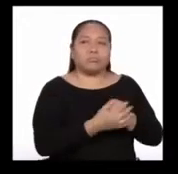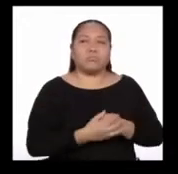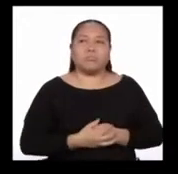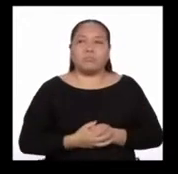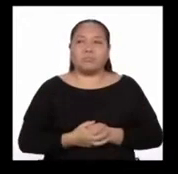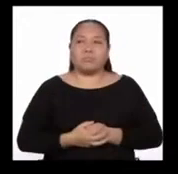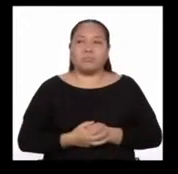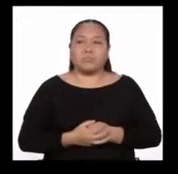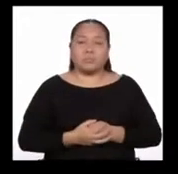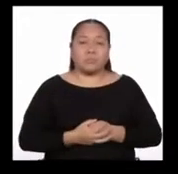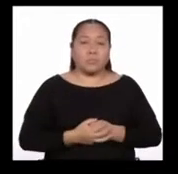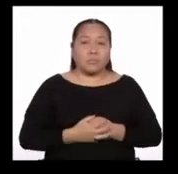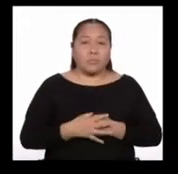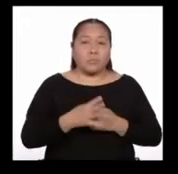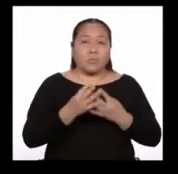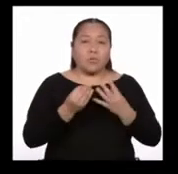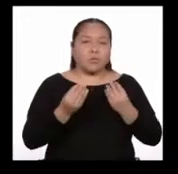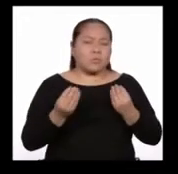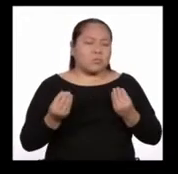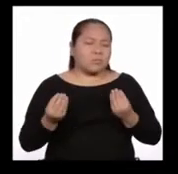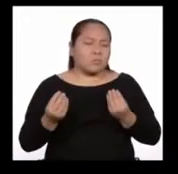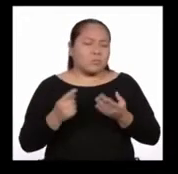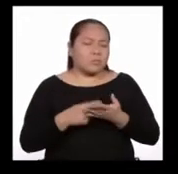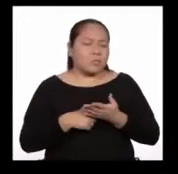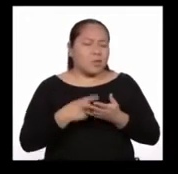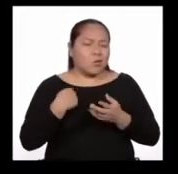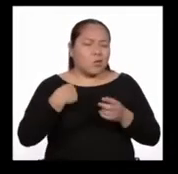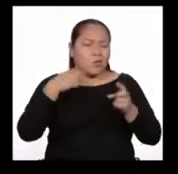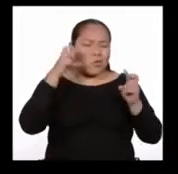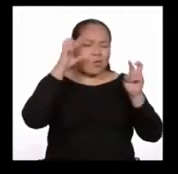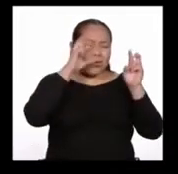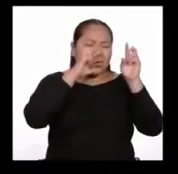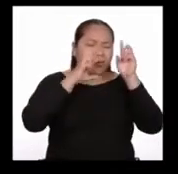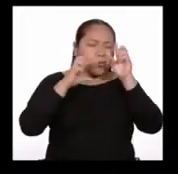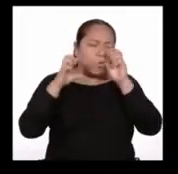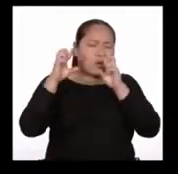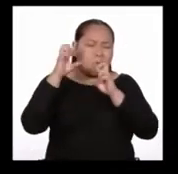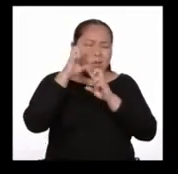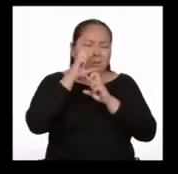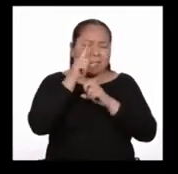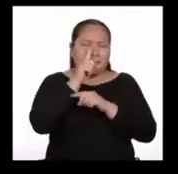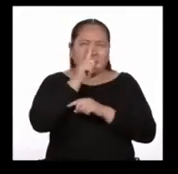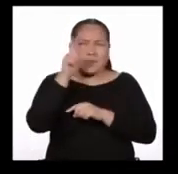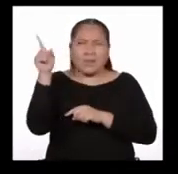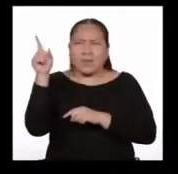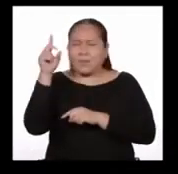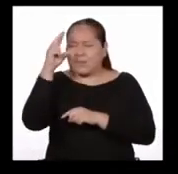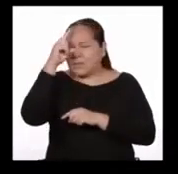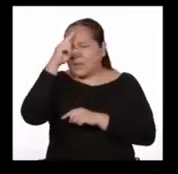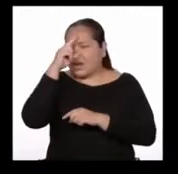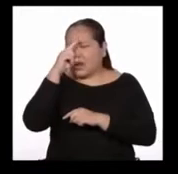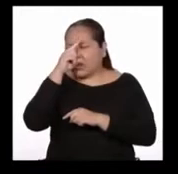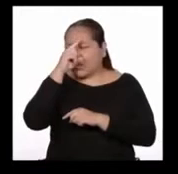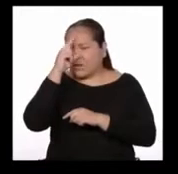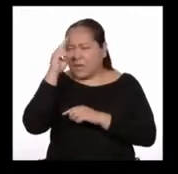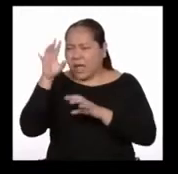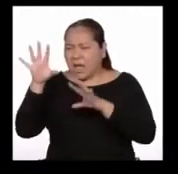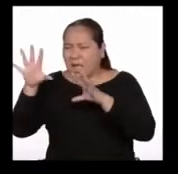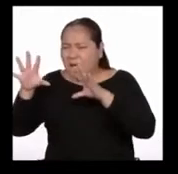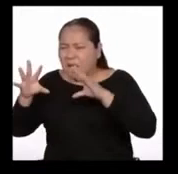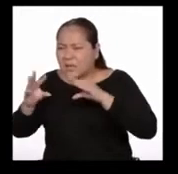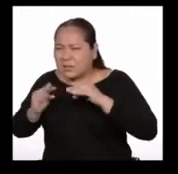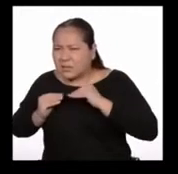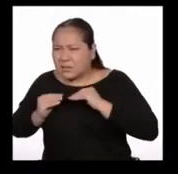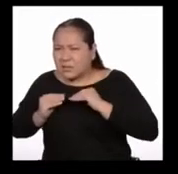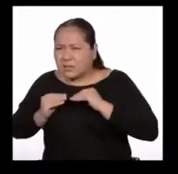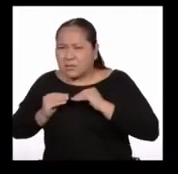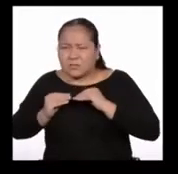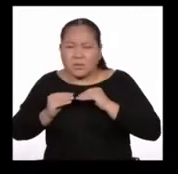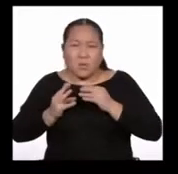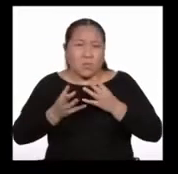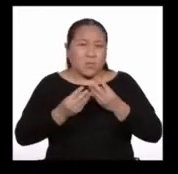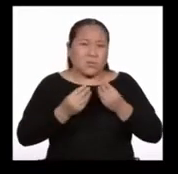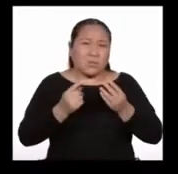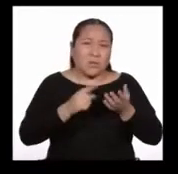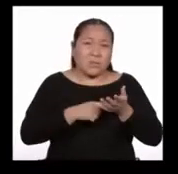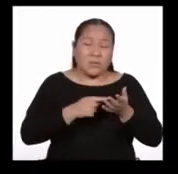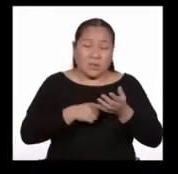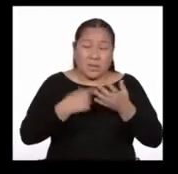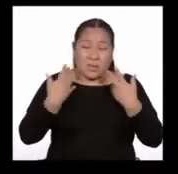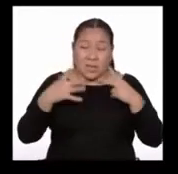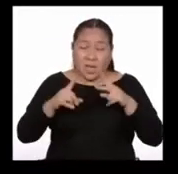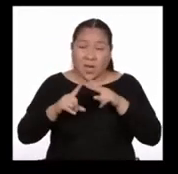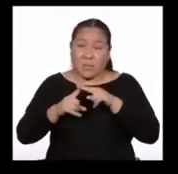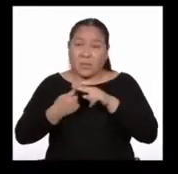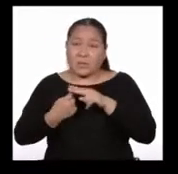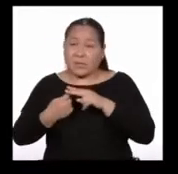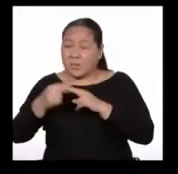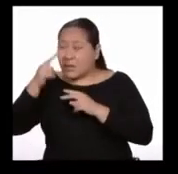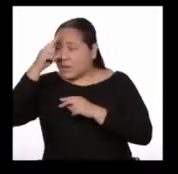Muchas veces dudé, Sacra Católica Real Majestad, en aceptar esa dicha empresa y muchas veces después de haberla comenzado